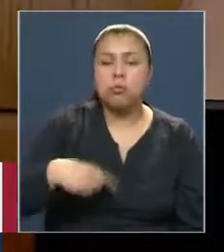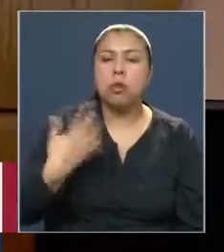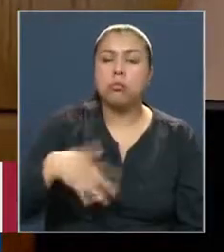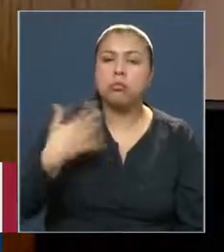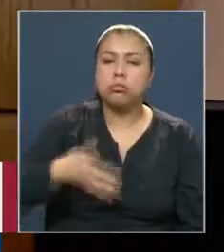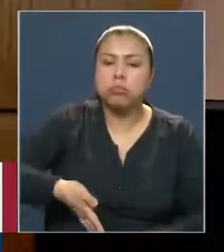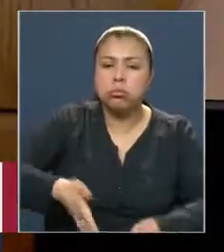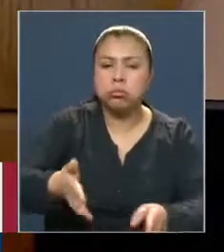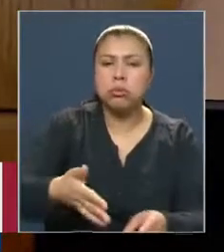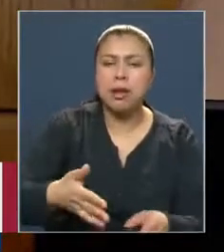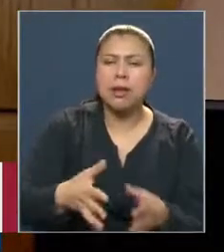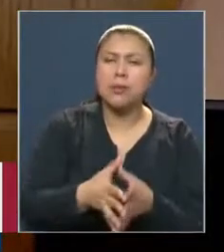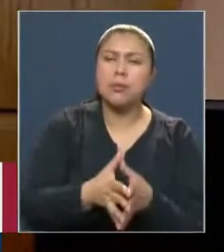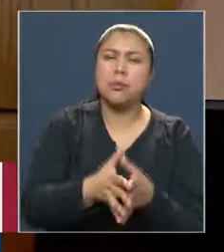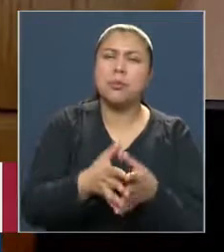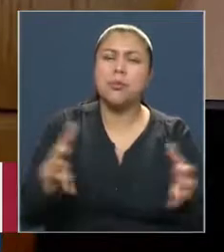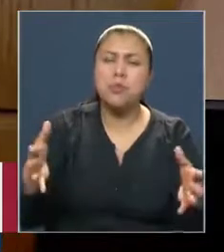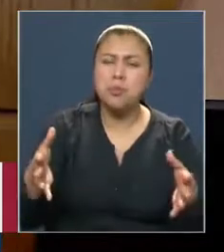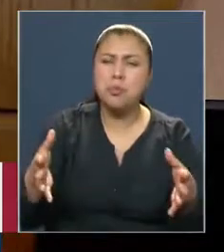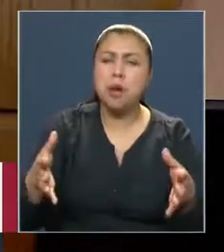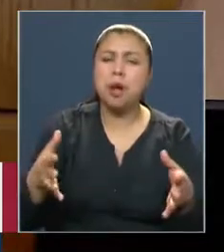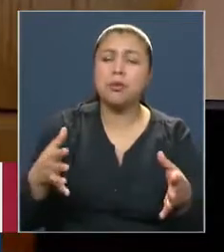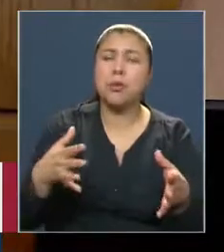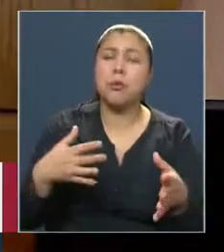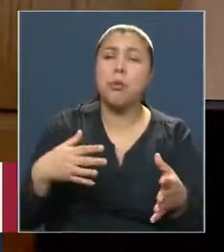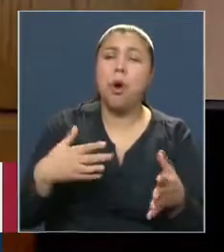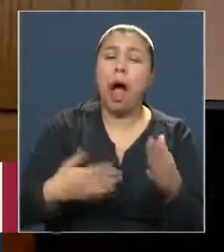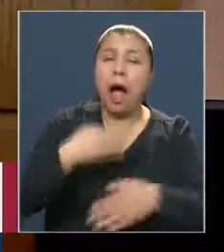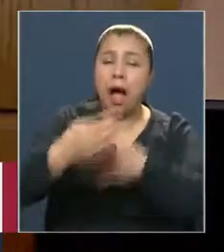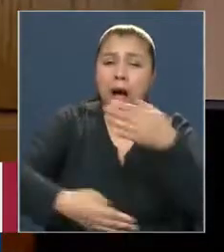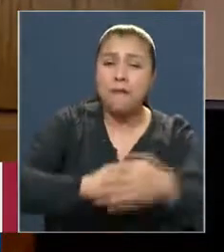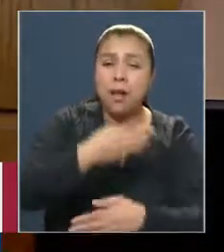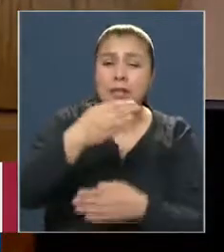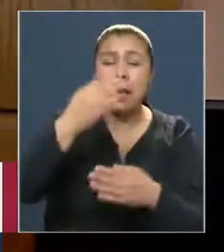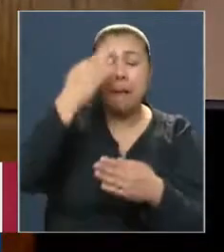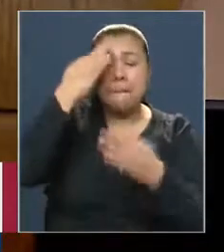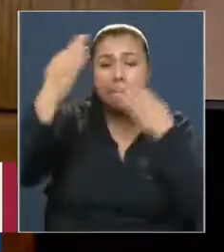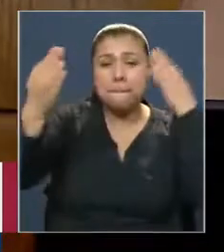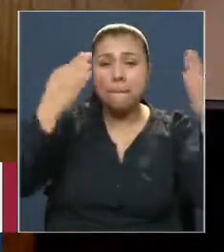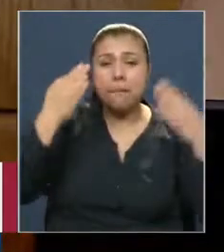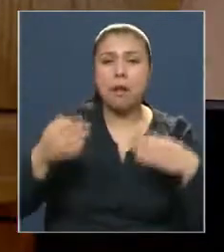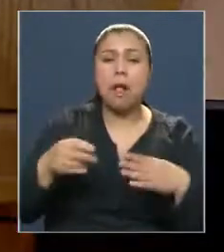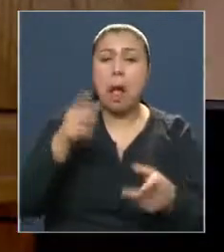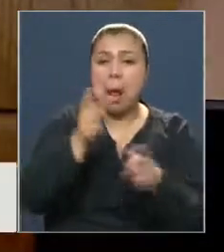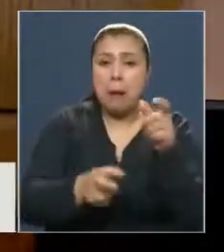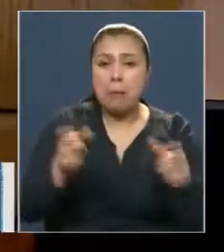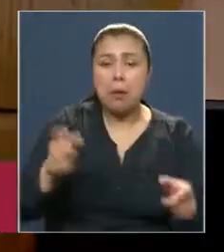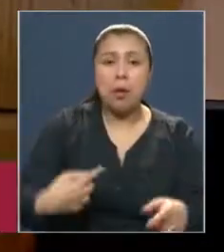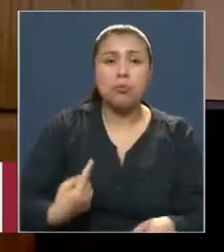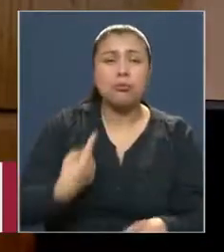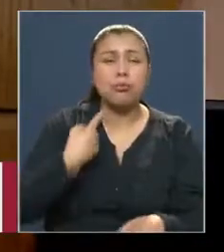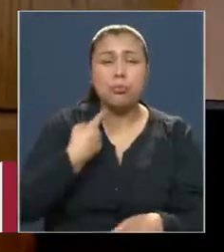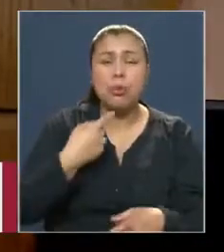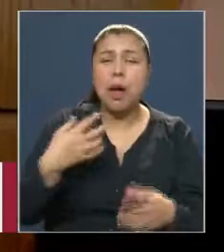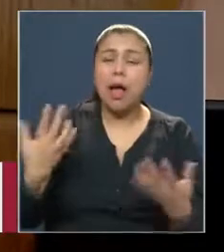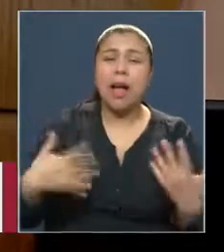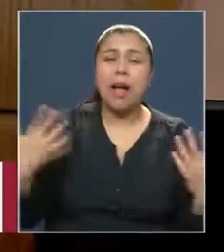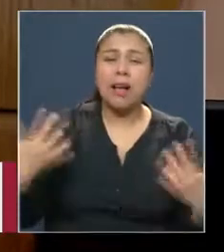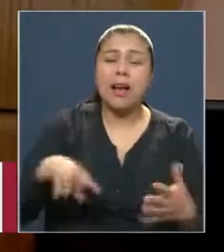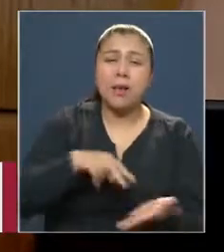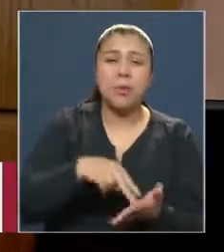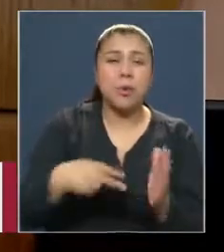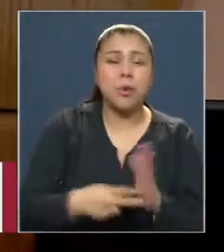que debería ser un tremendo progreso para los vecinos se puede terminar transformando en un perjuicio y en un grave problema.